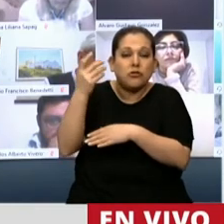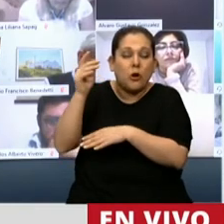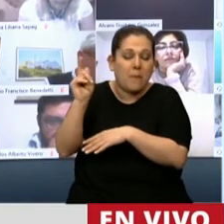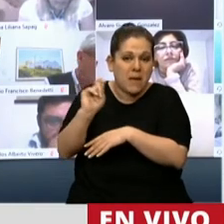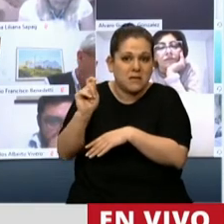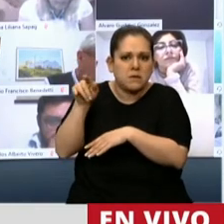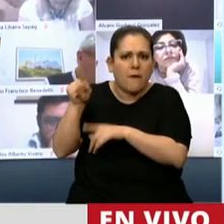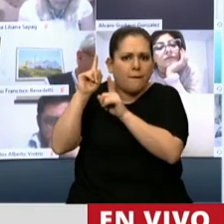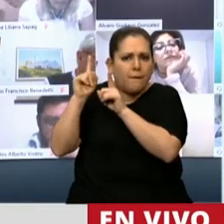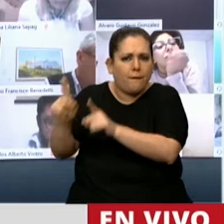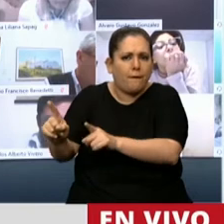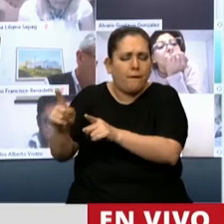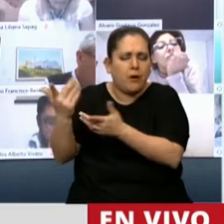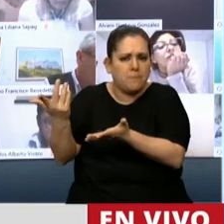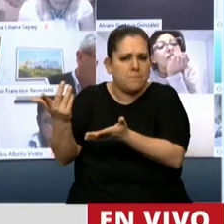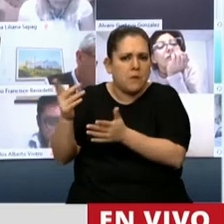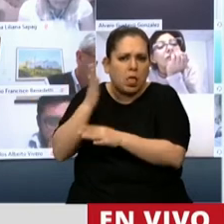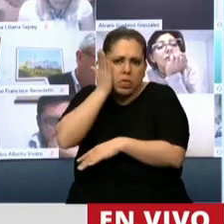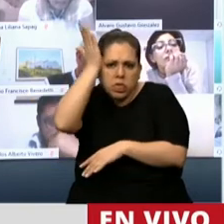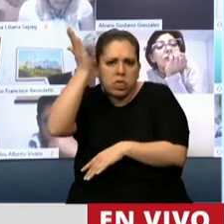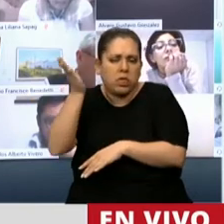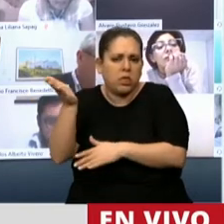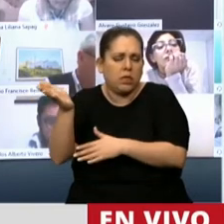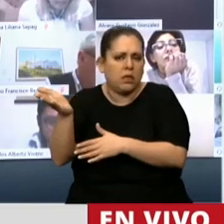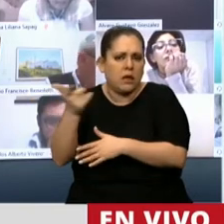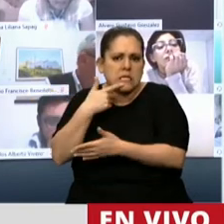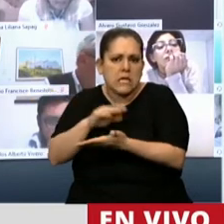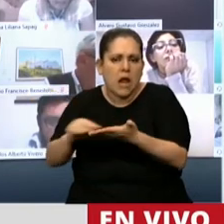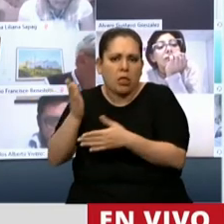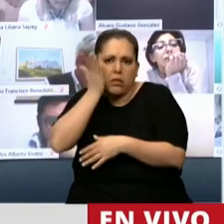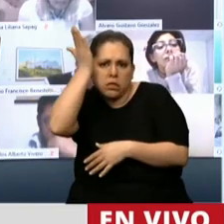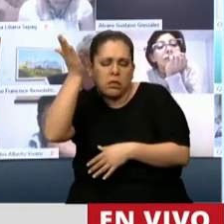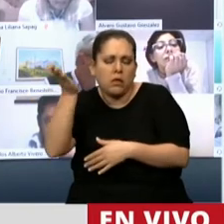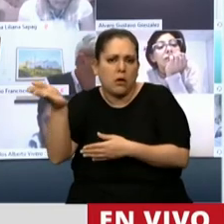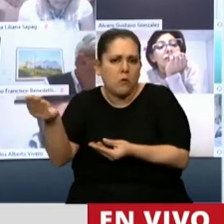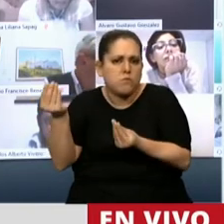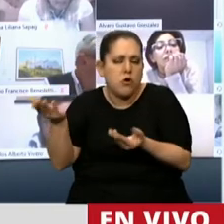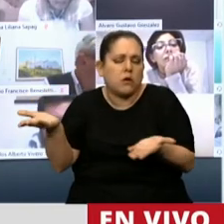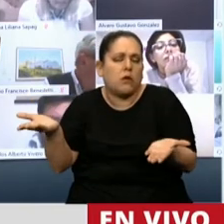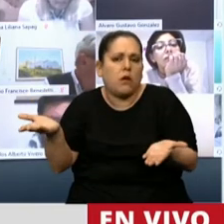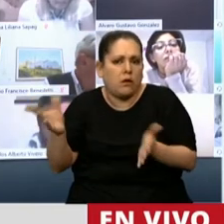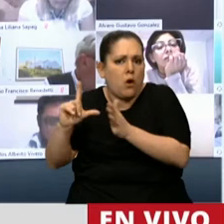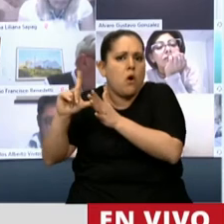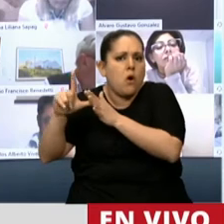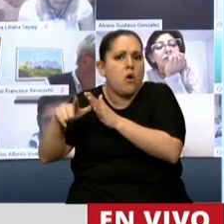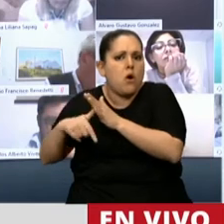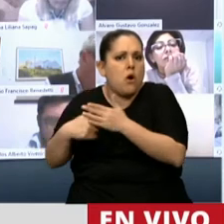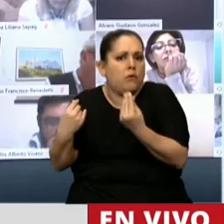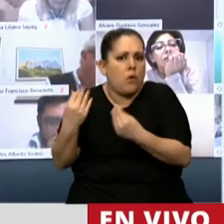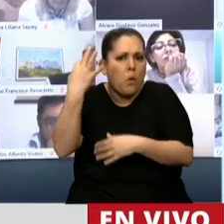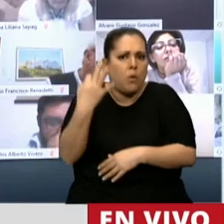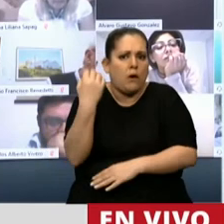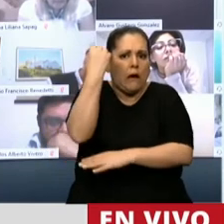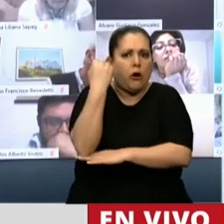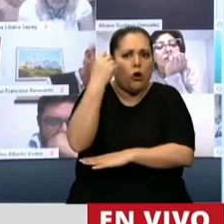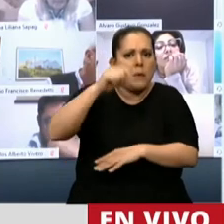esta media sanción, durmiendo el sueño de los justos. Cuando la economía argentina se cae